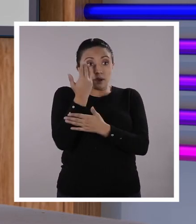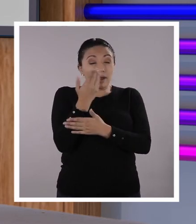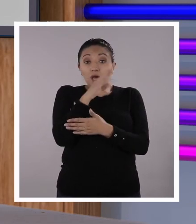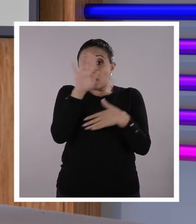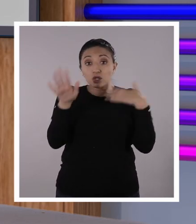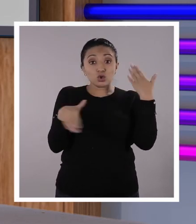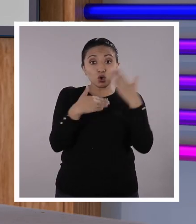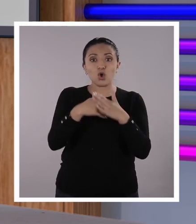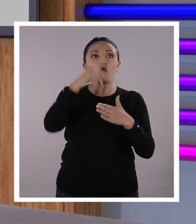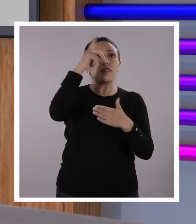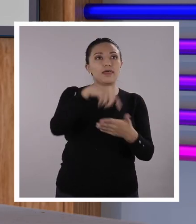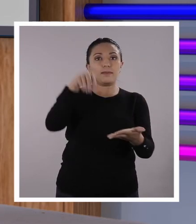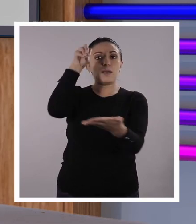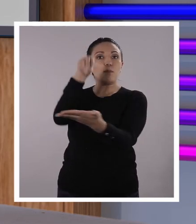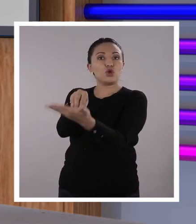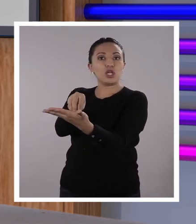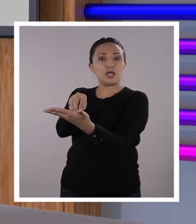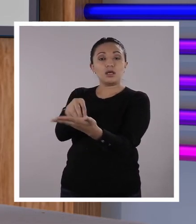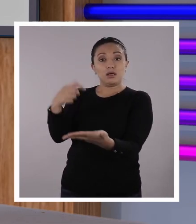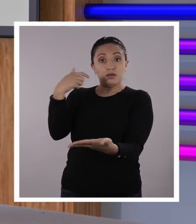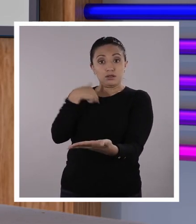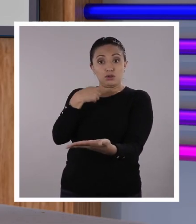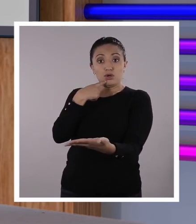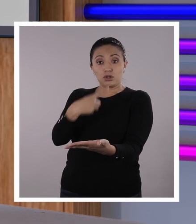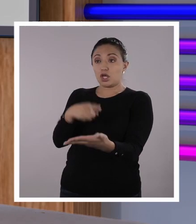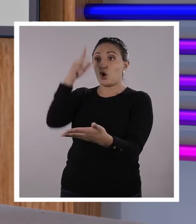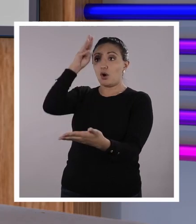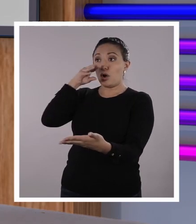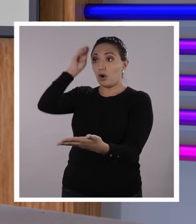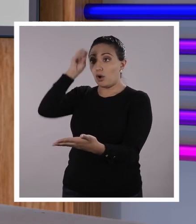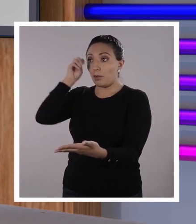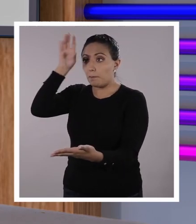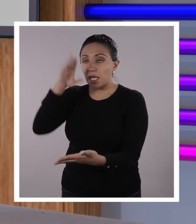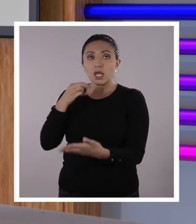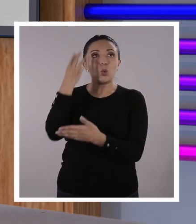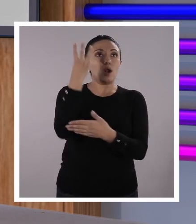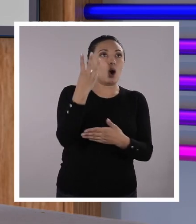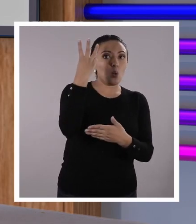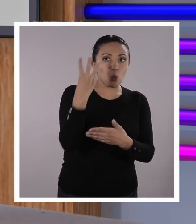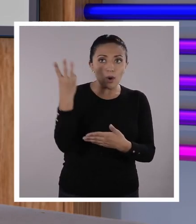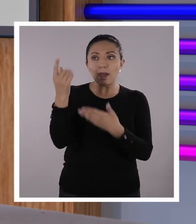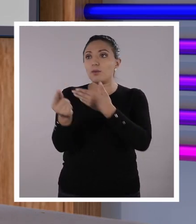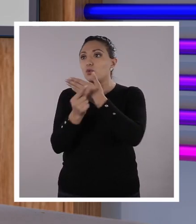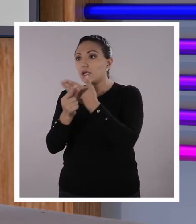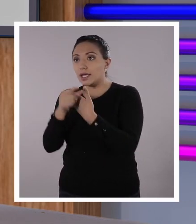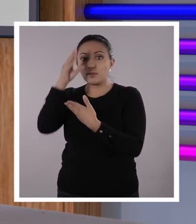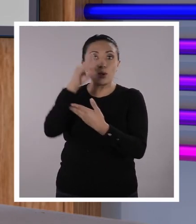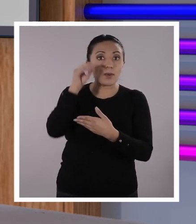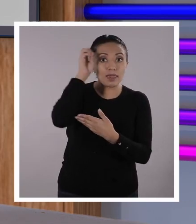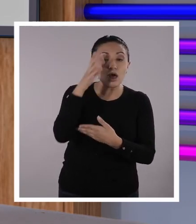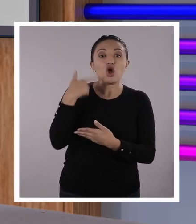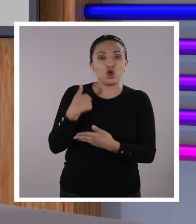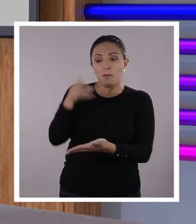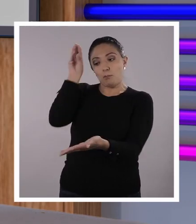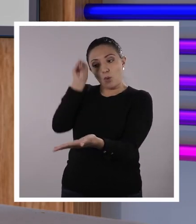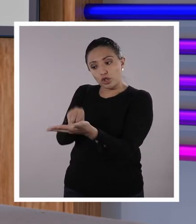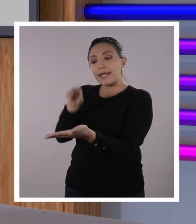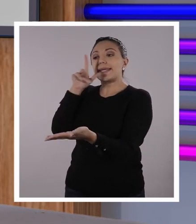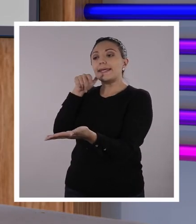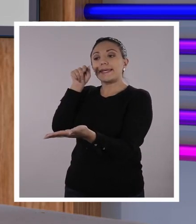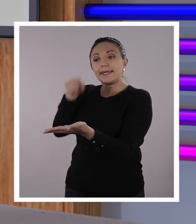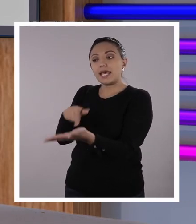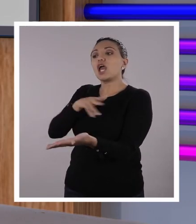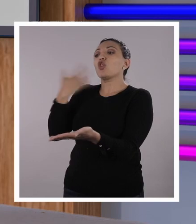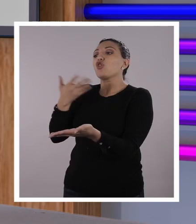fuente debe ser citada. Si yo menciono una película, una página web, un libro, un video, tiene que ser